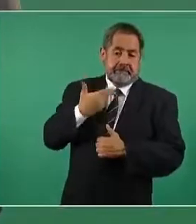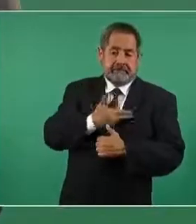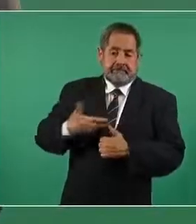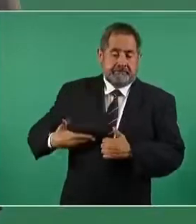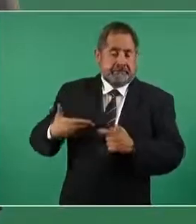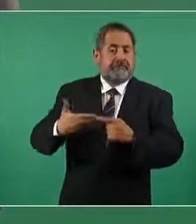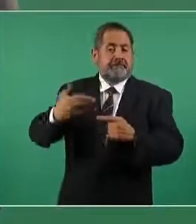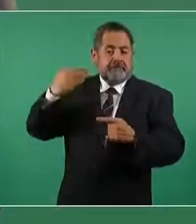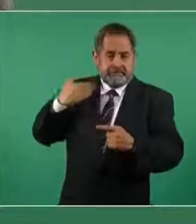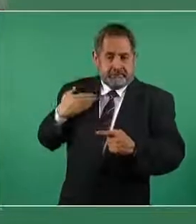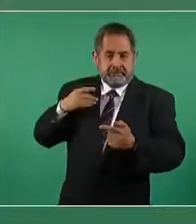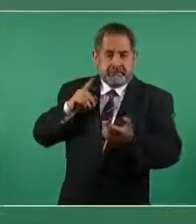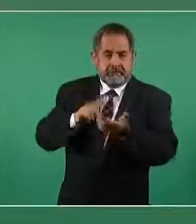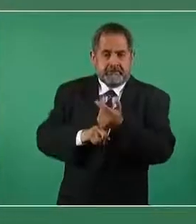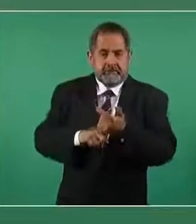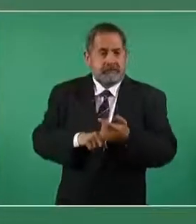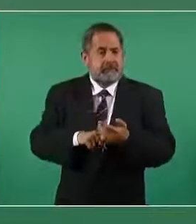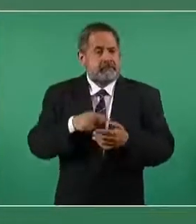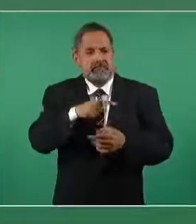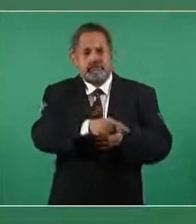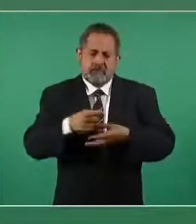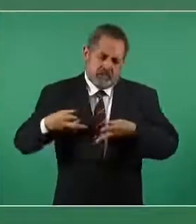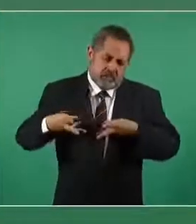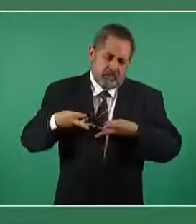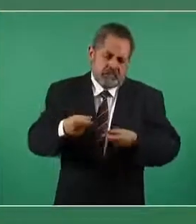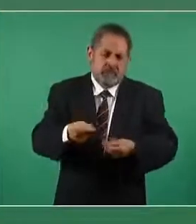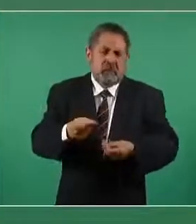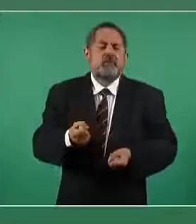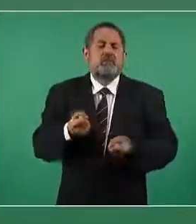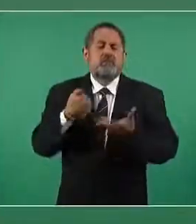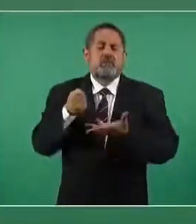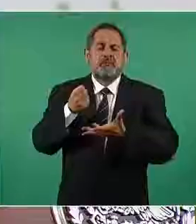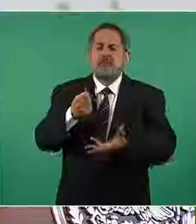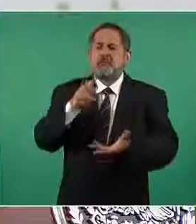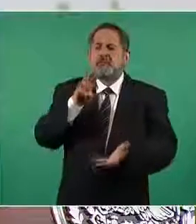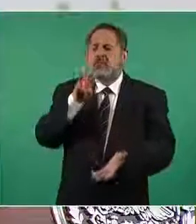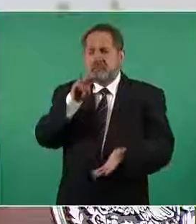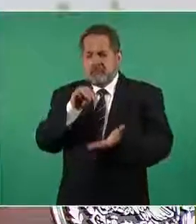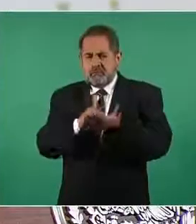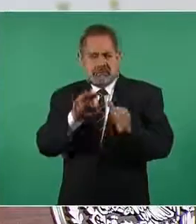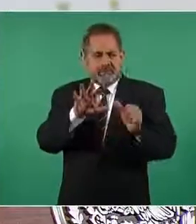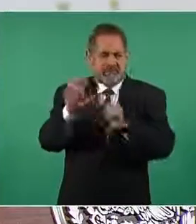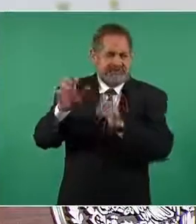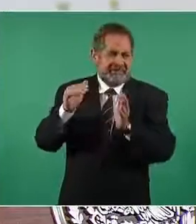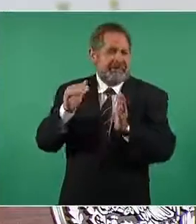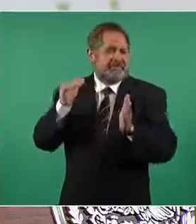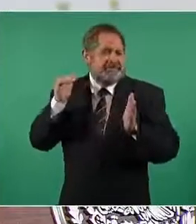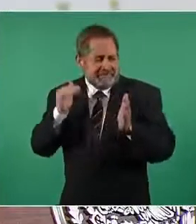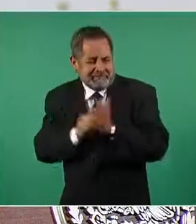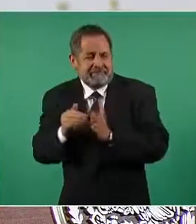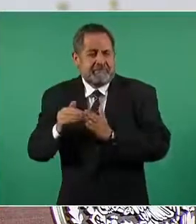presidencia manejaba un presupuesto de tres mil seiscientos